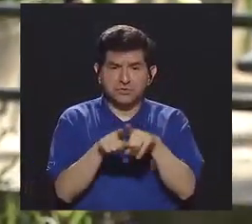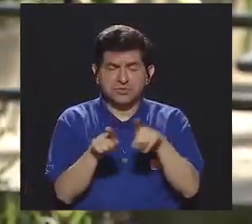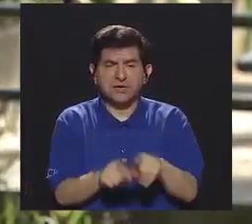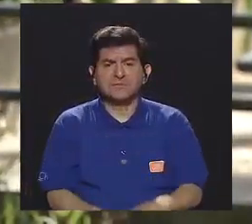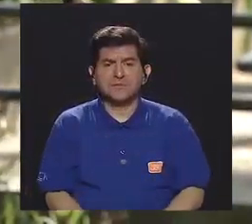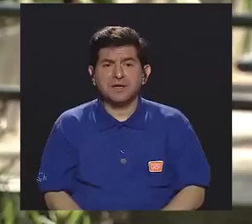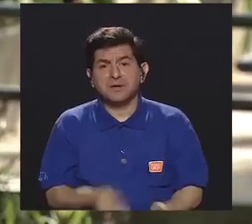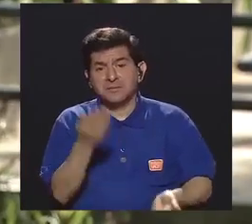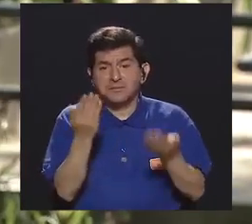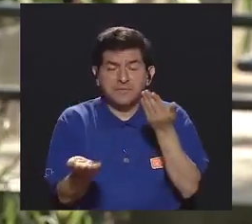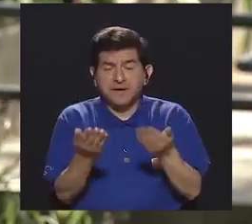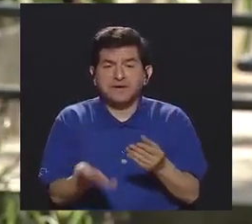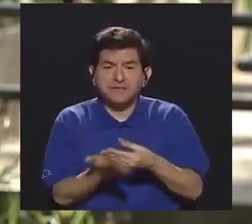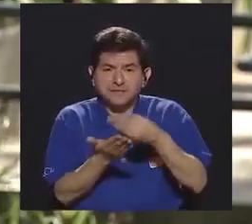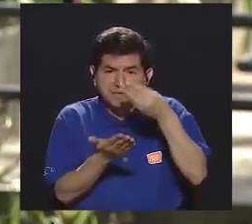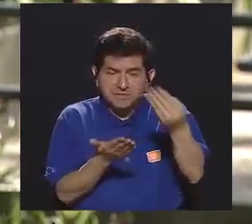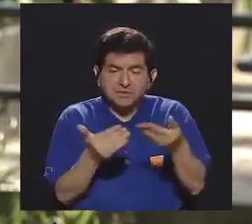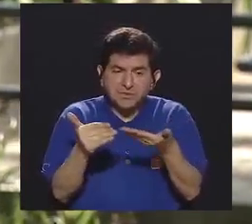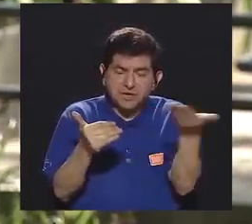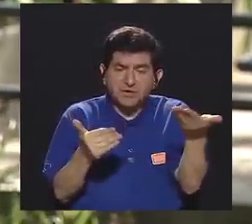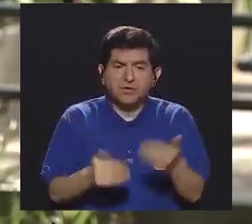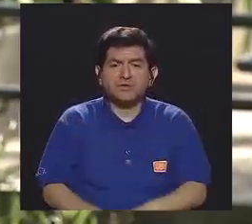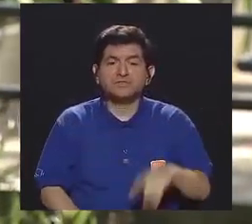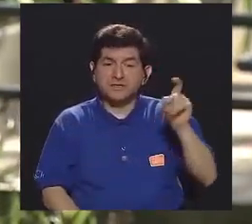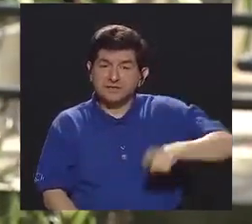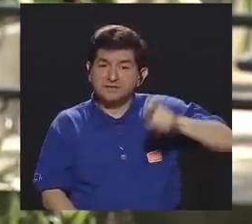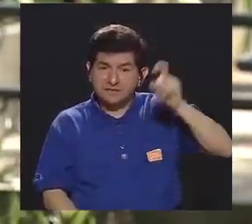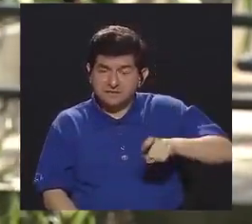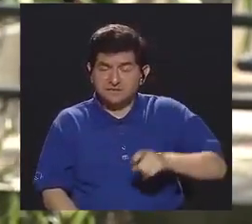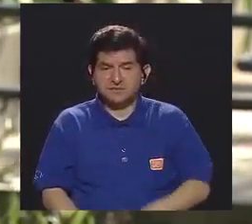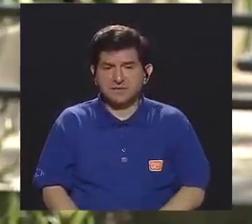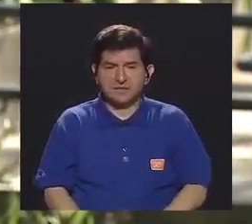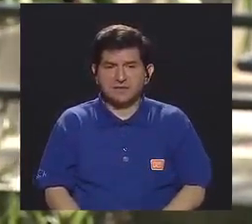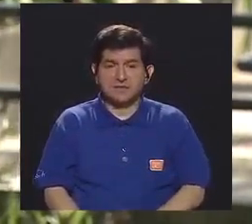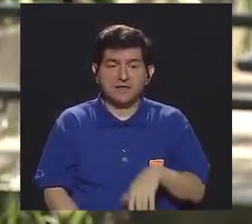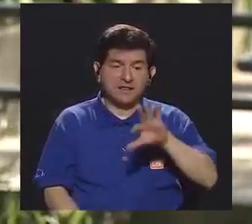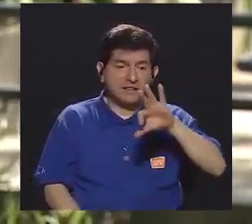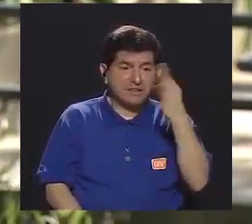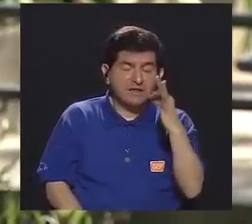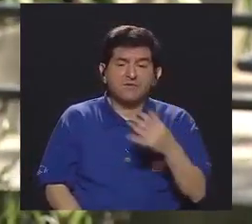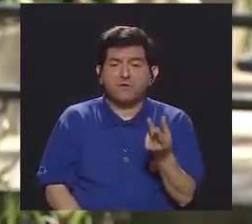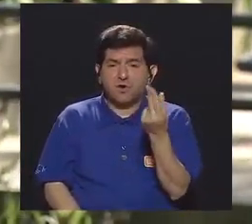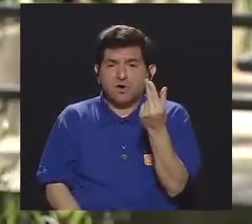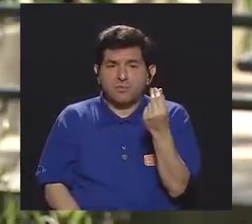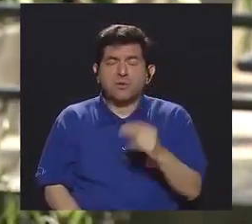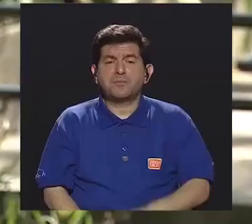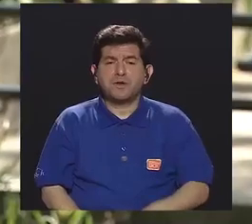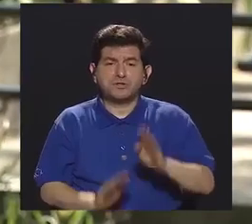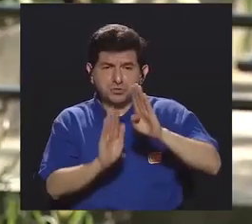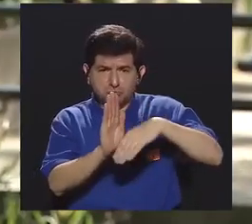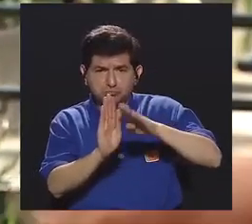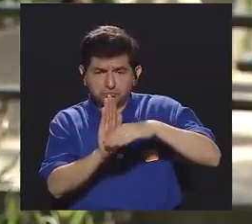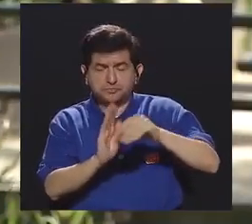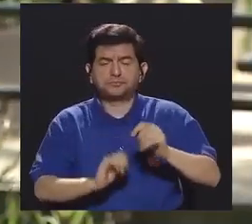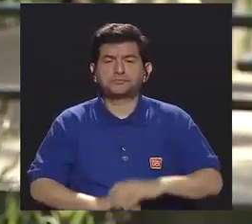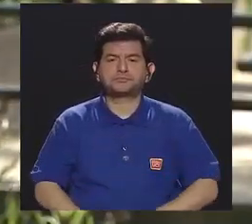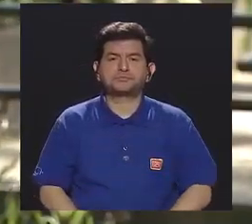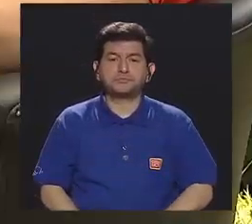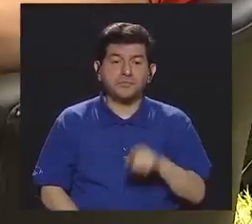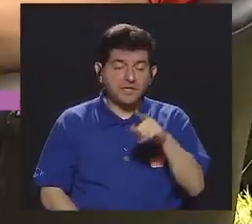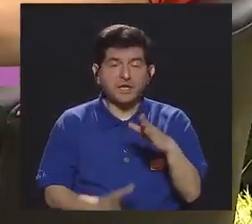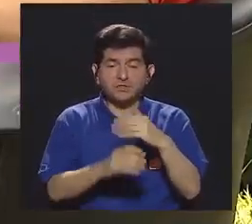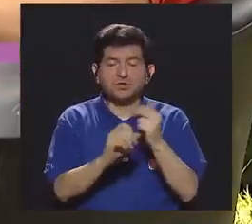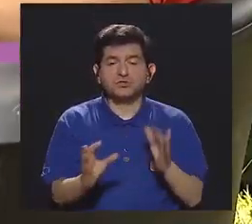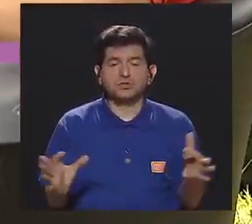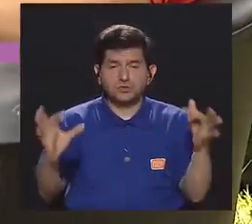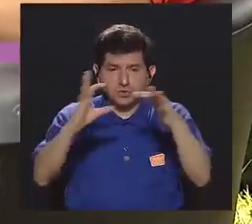oportunidad para ir a adquirir algunas cosas que podría necesitar a un precio, digamos, que bastante accesible.